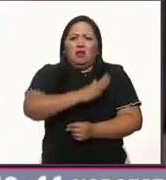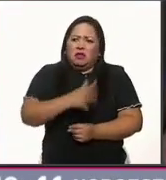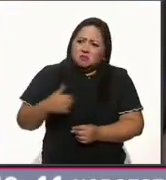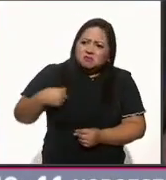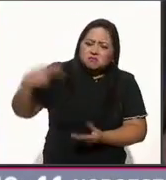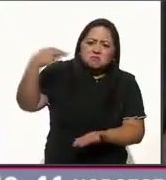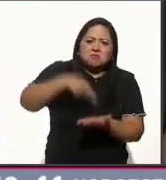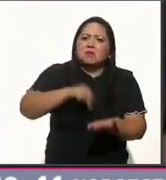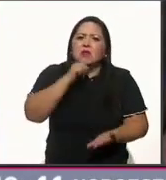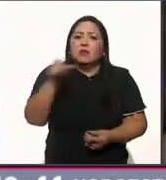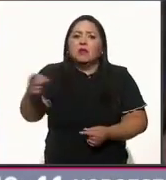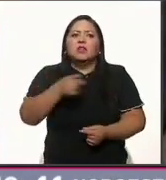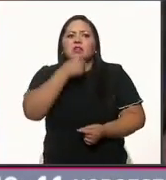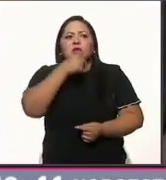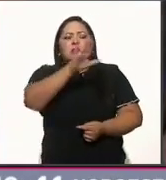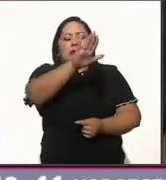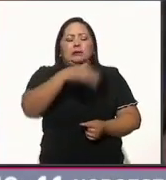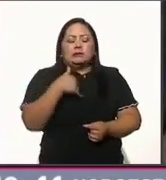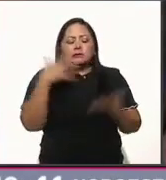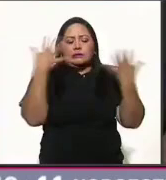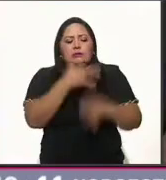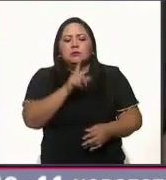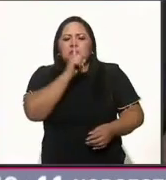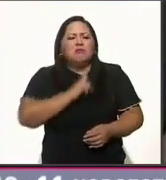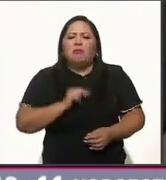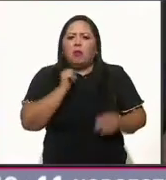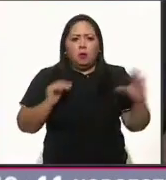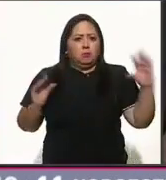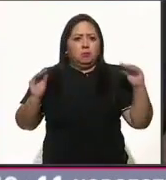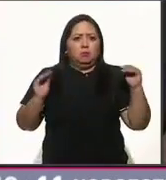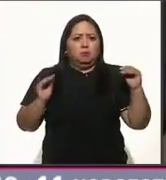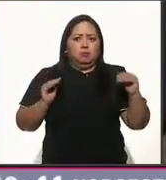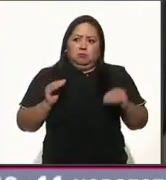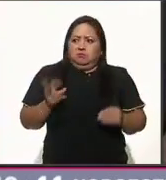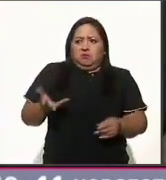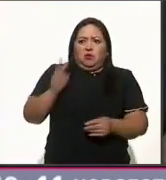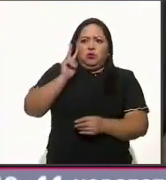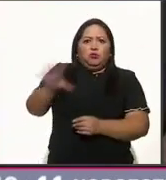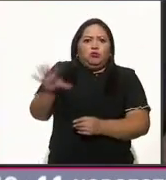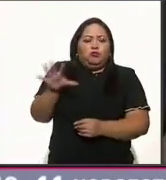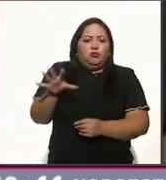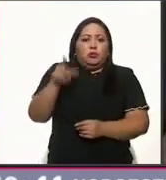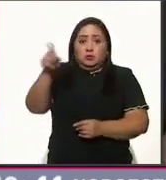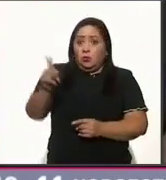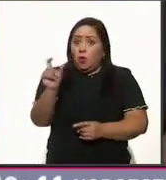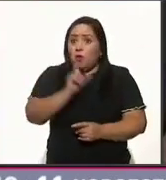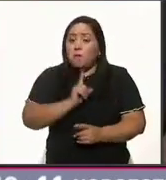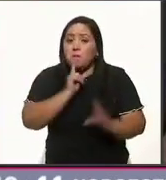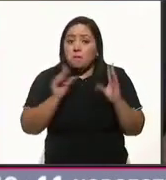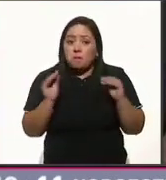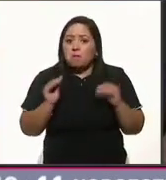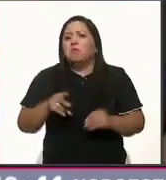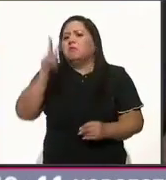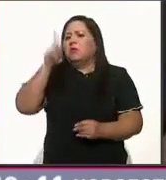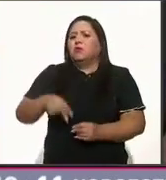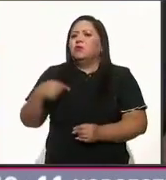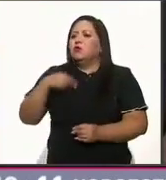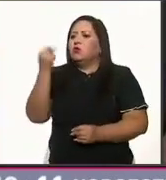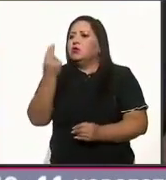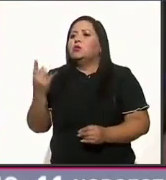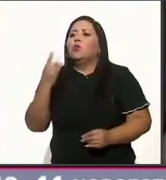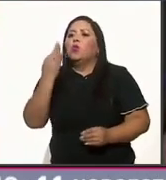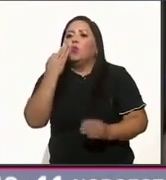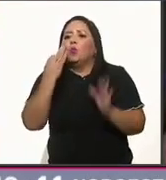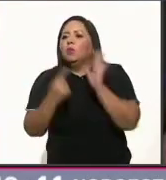mi persona, donde diga que he mentido. Uno solo. Y el que calla otorga. El que calla otorga. Yo no tengo que probar